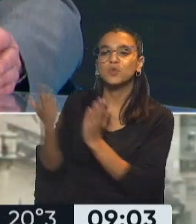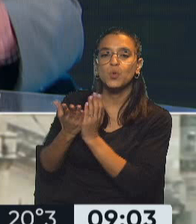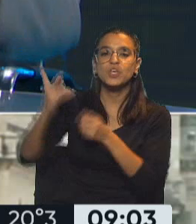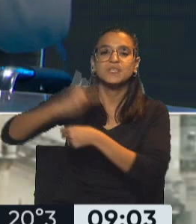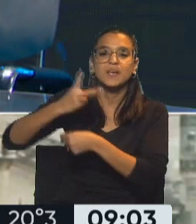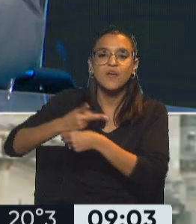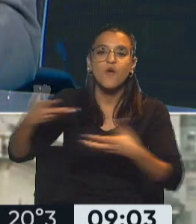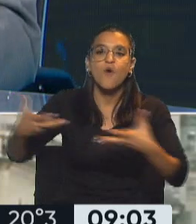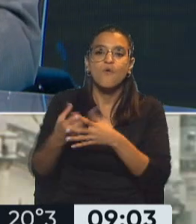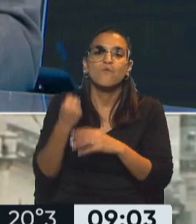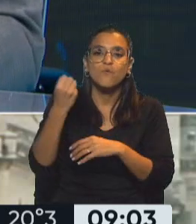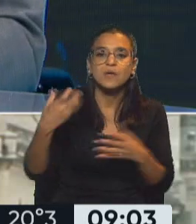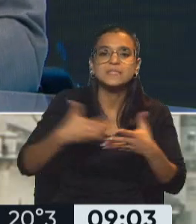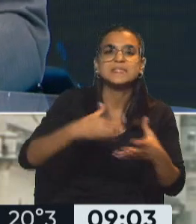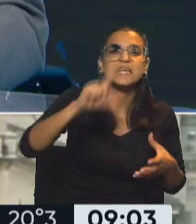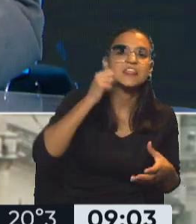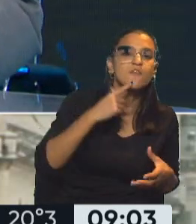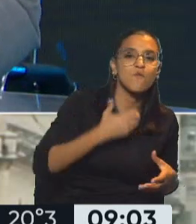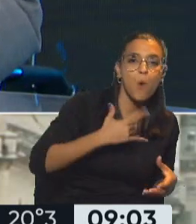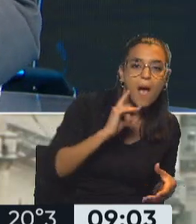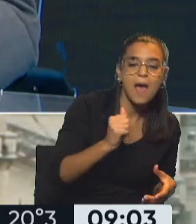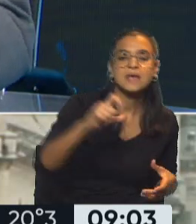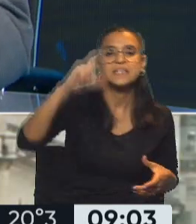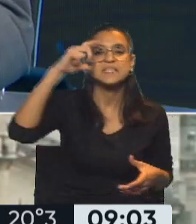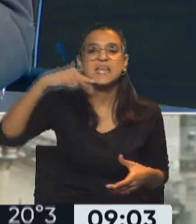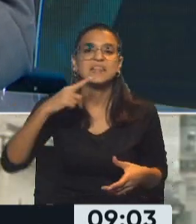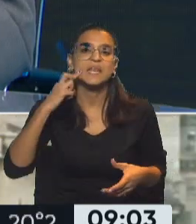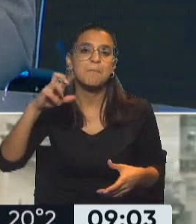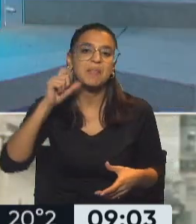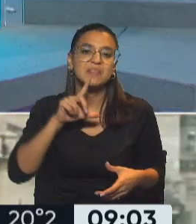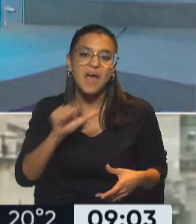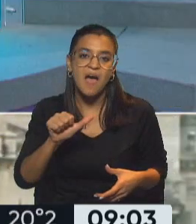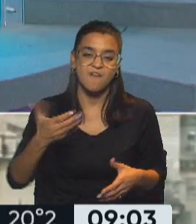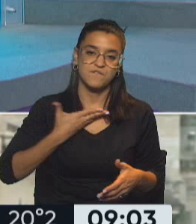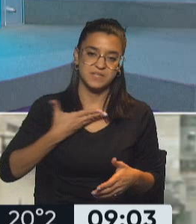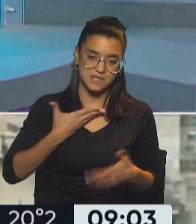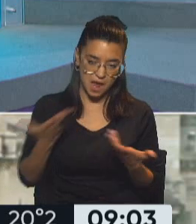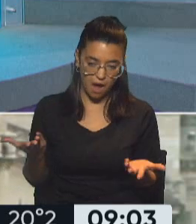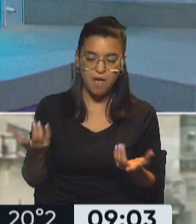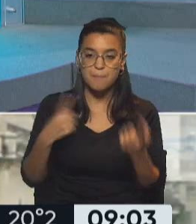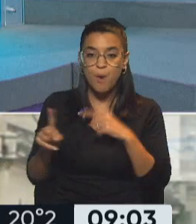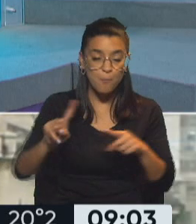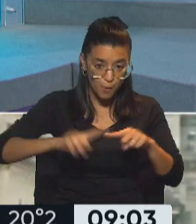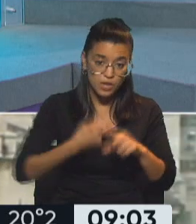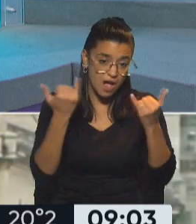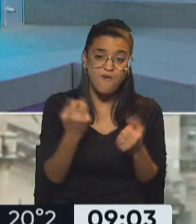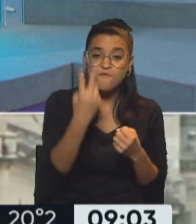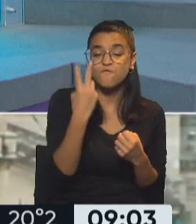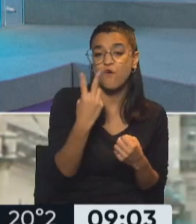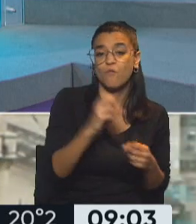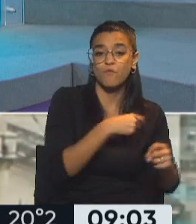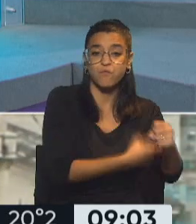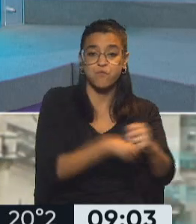centrífuga y la fuerza centrípeta, que todos hemos estudiado en física, ¿no? Y en la política estas dos fuerzas